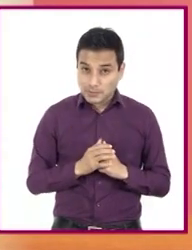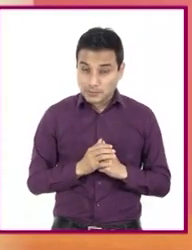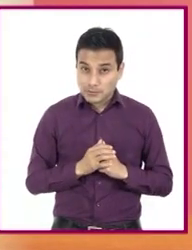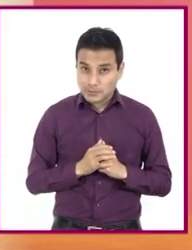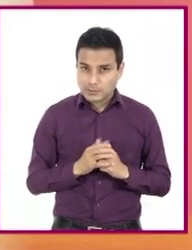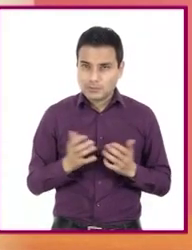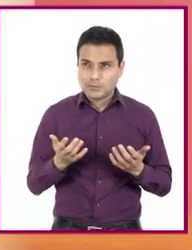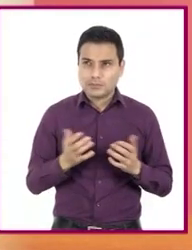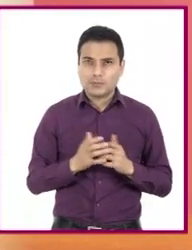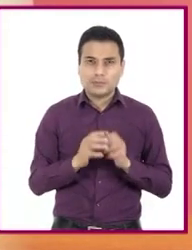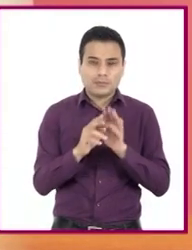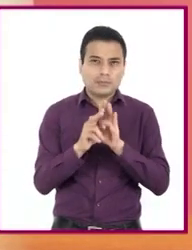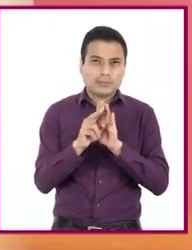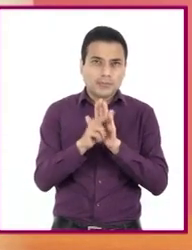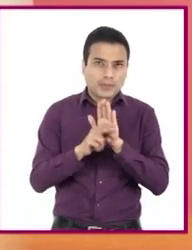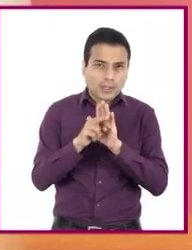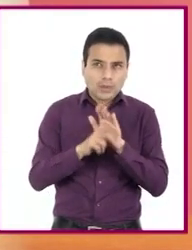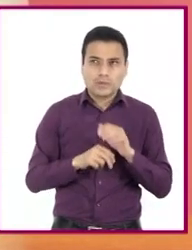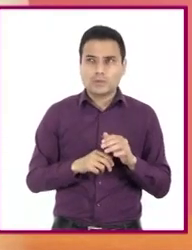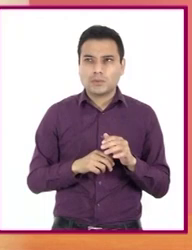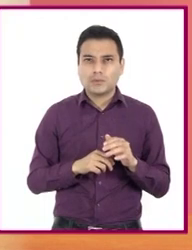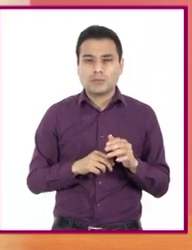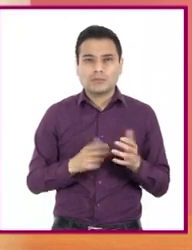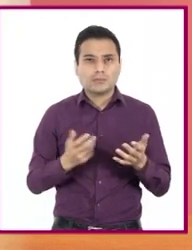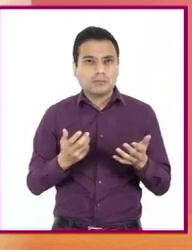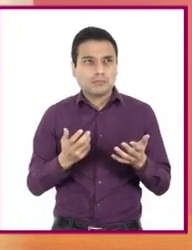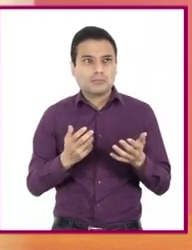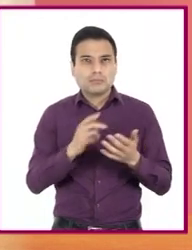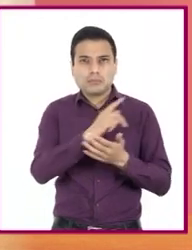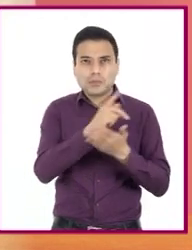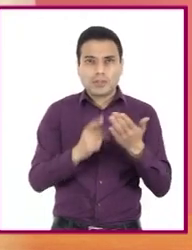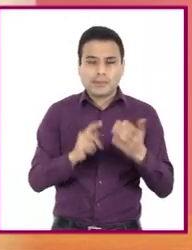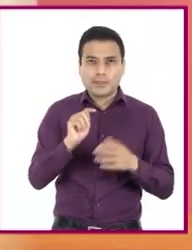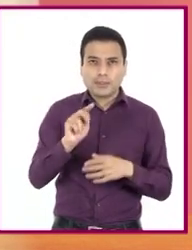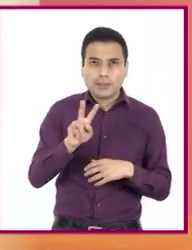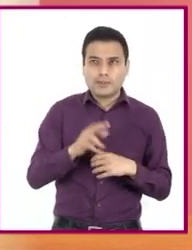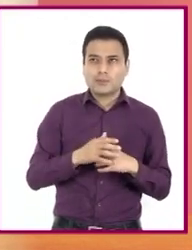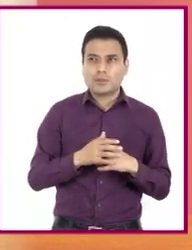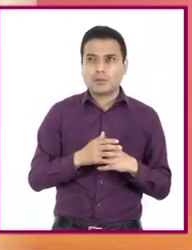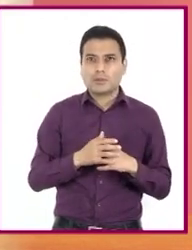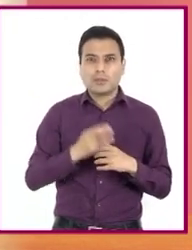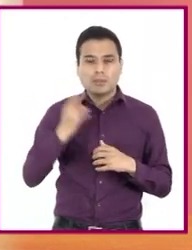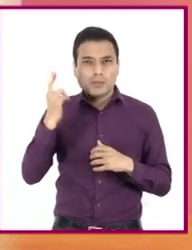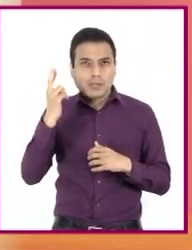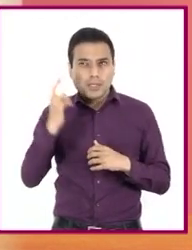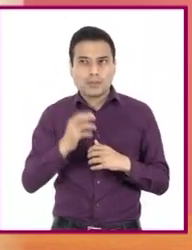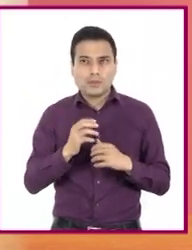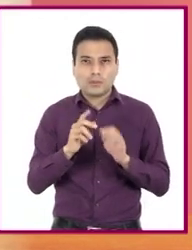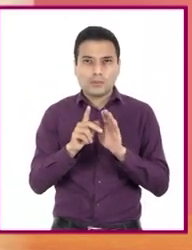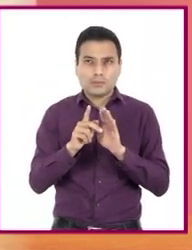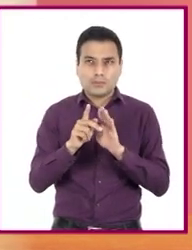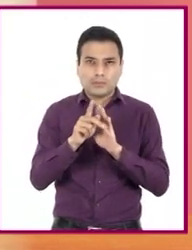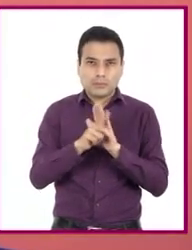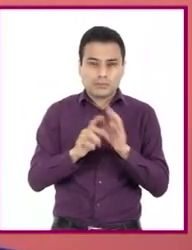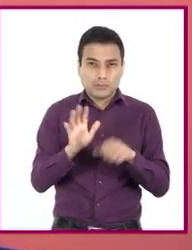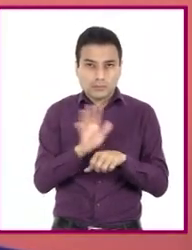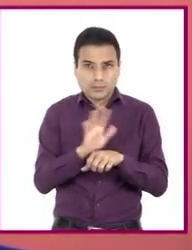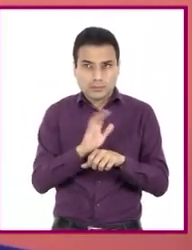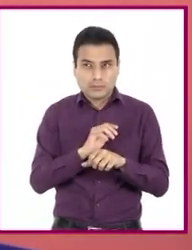documentales, videos, programas de televisión, podcasts y las películas no son fuentes de información?